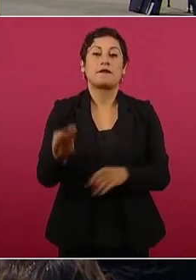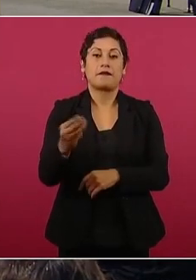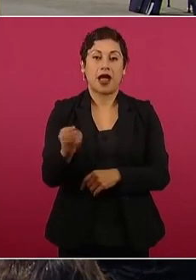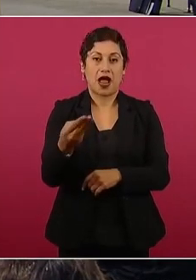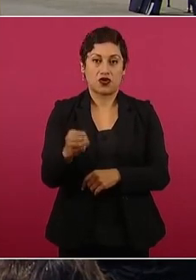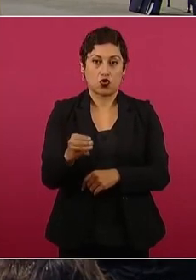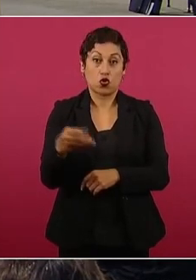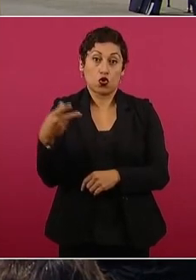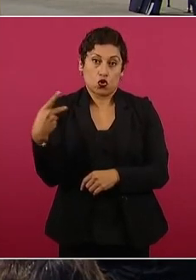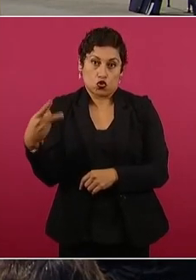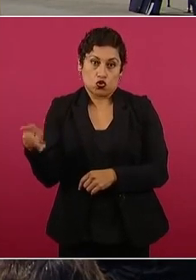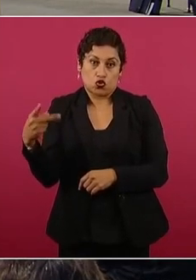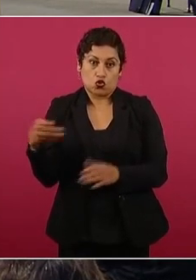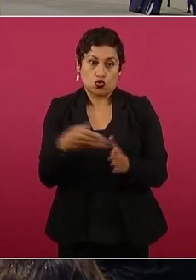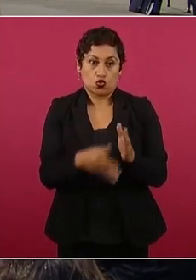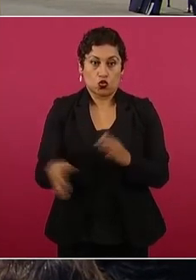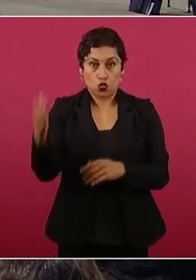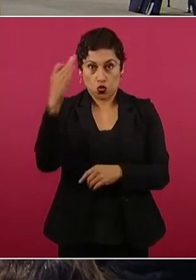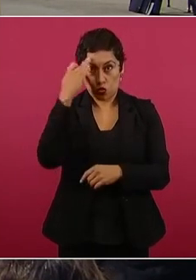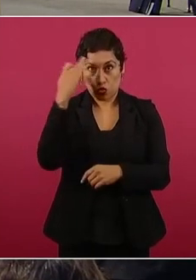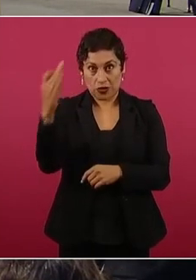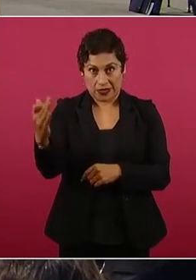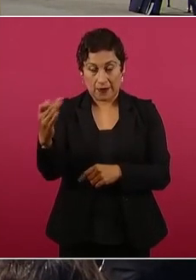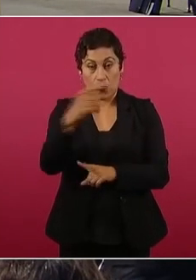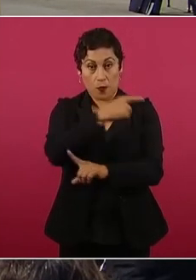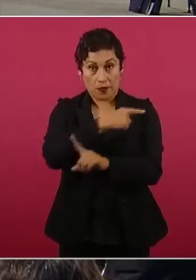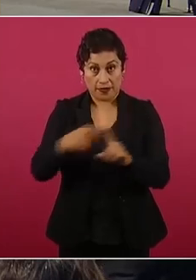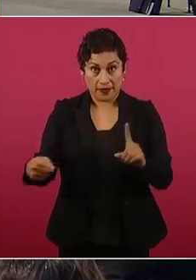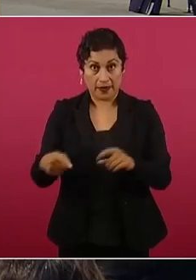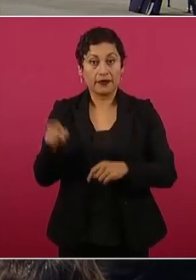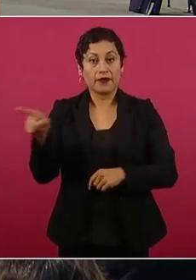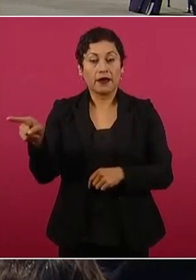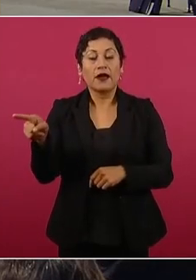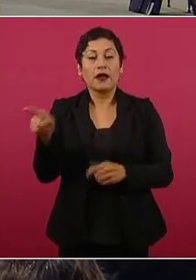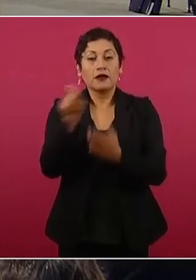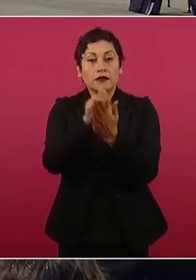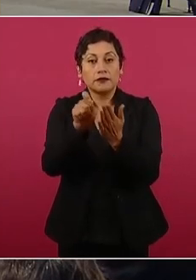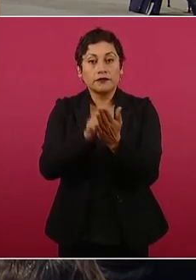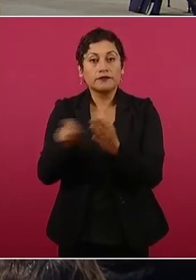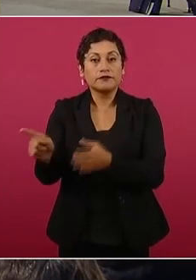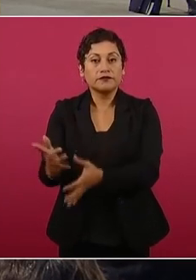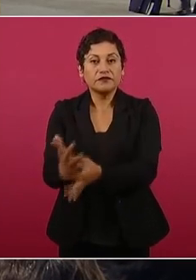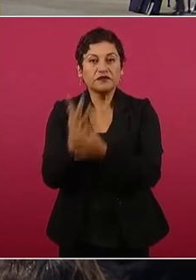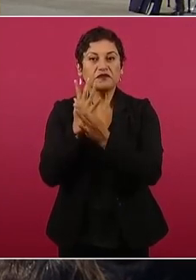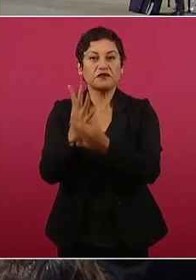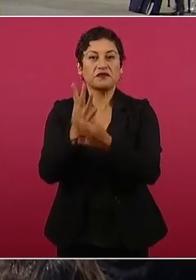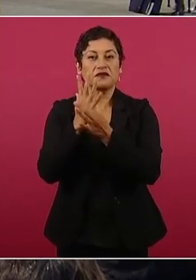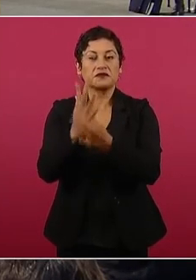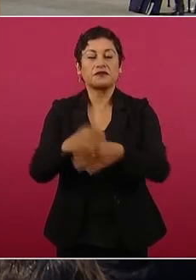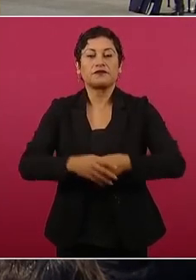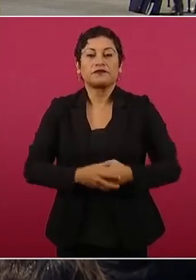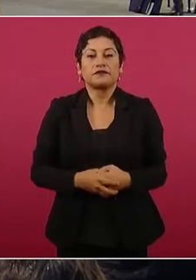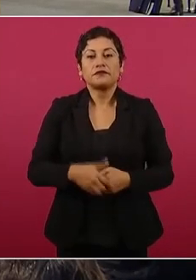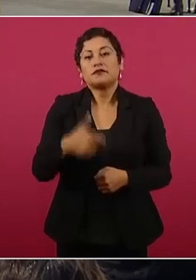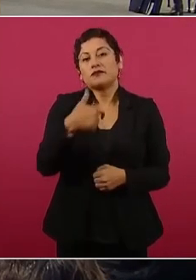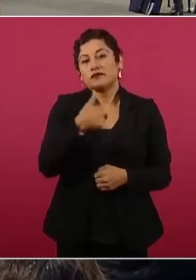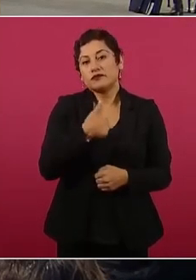lo que pone en sus apuntes. He podido conocer el verdadero fondo moral